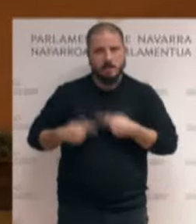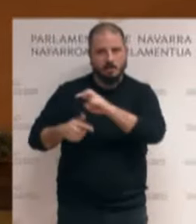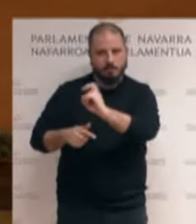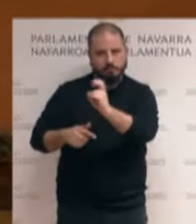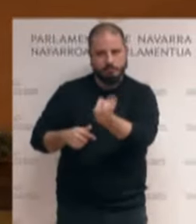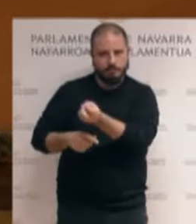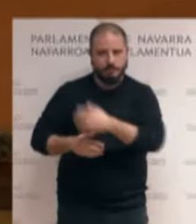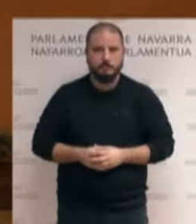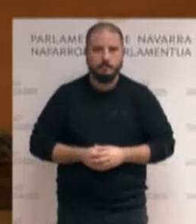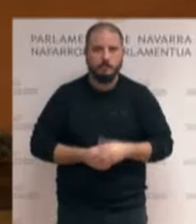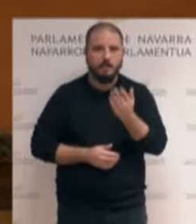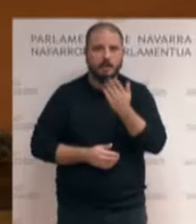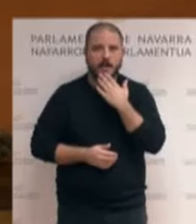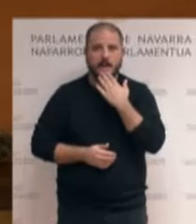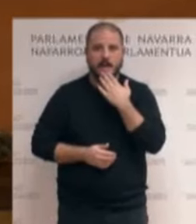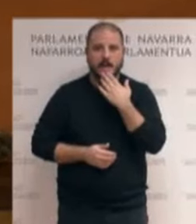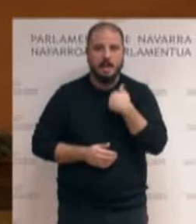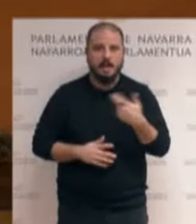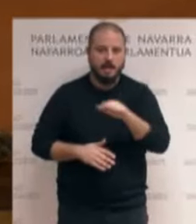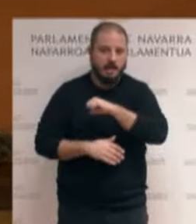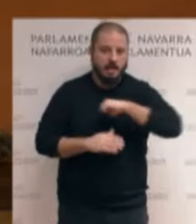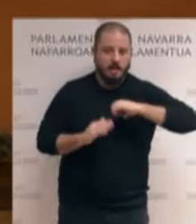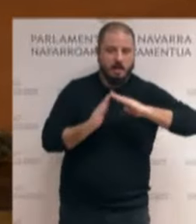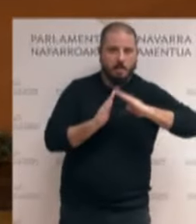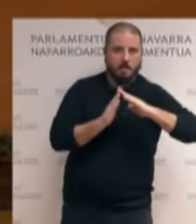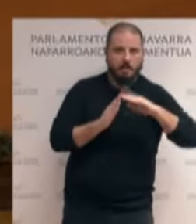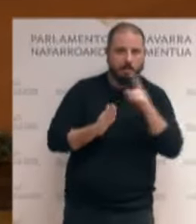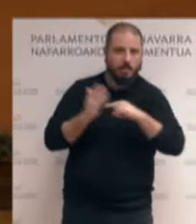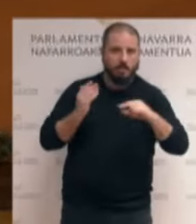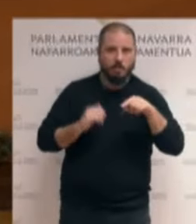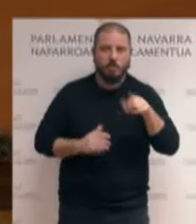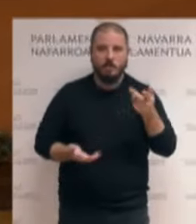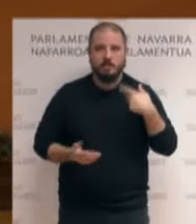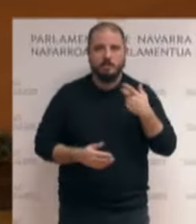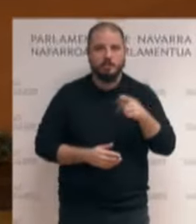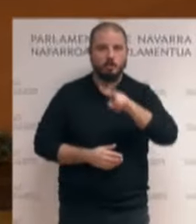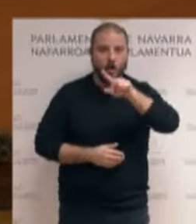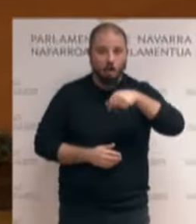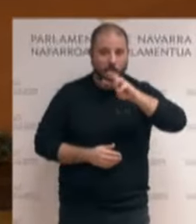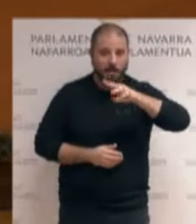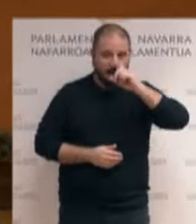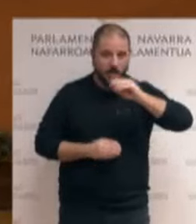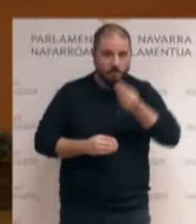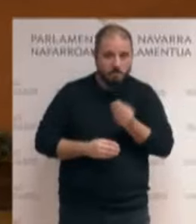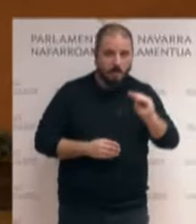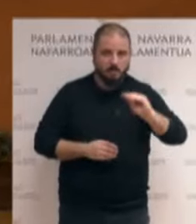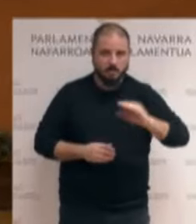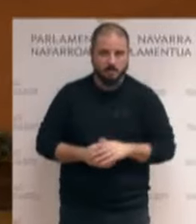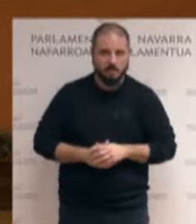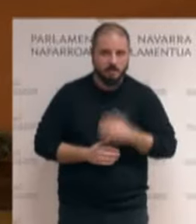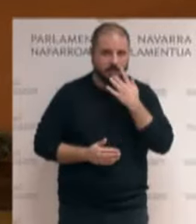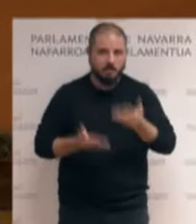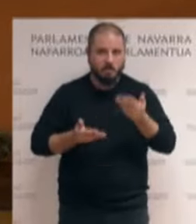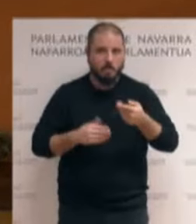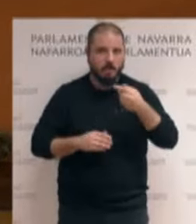de emancipación se eleva hasta los 29,7 años. Es decir, 2,3 años más que solamente hace nueve años.